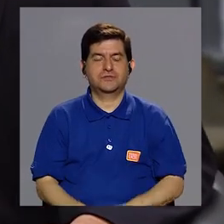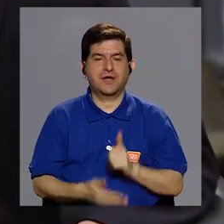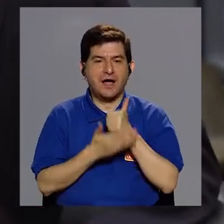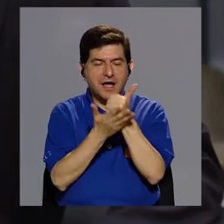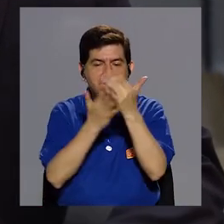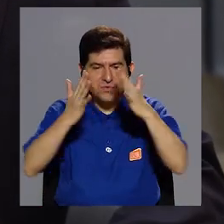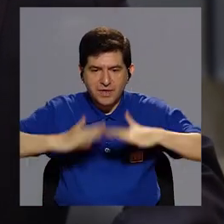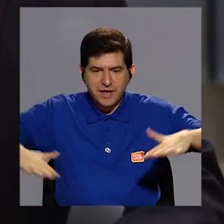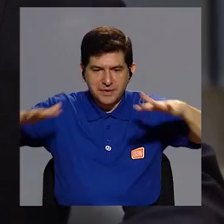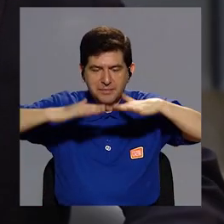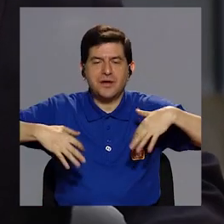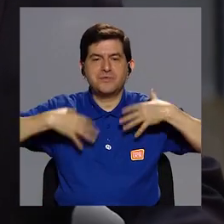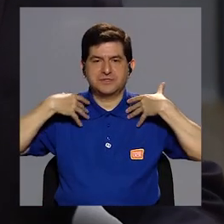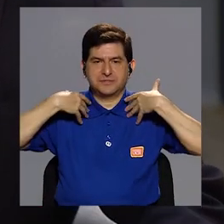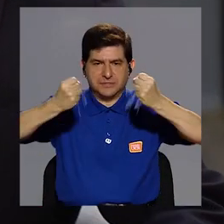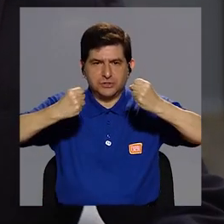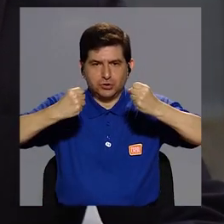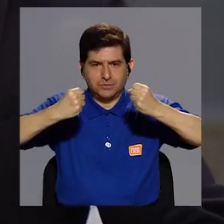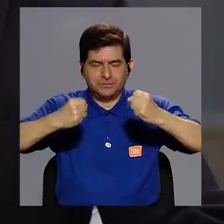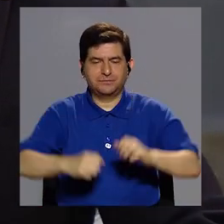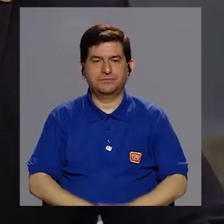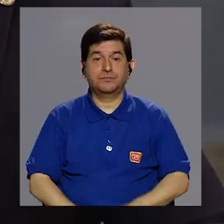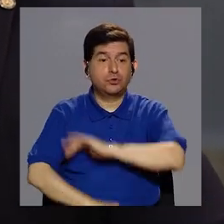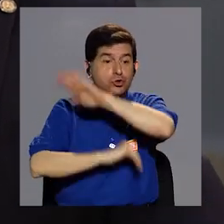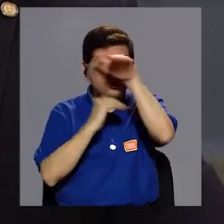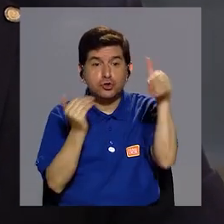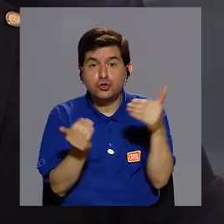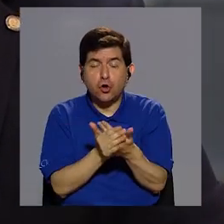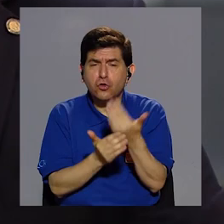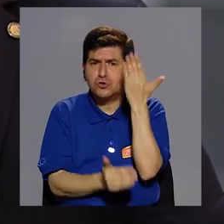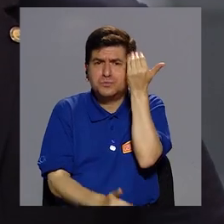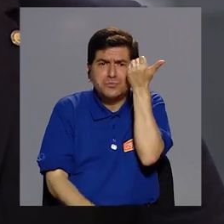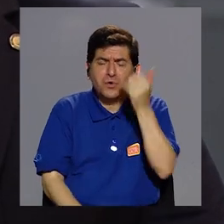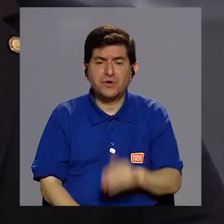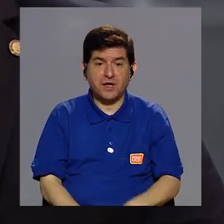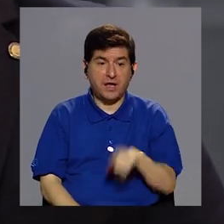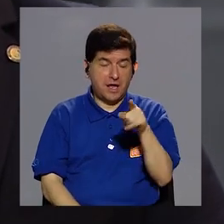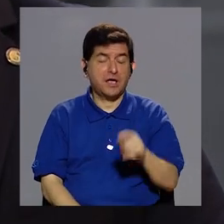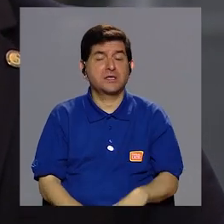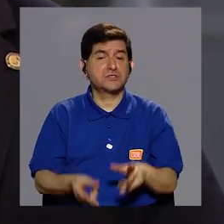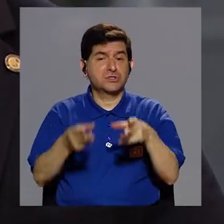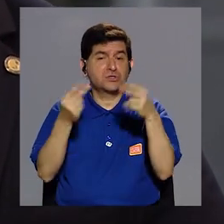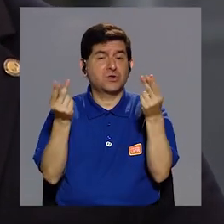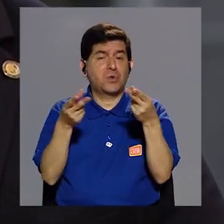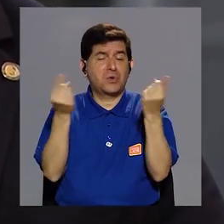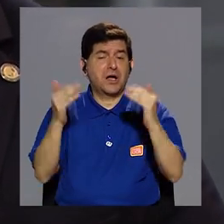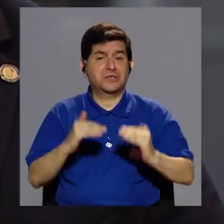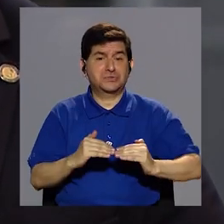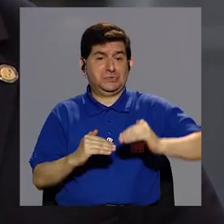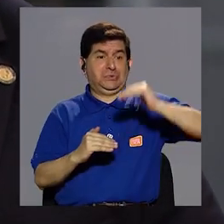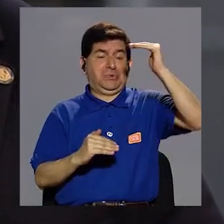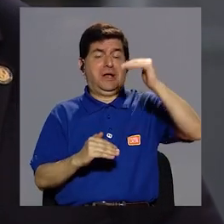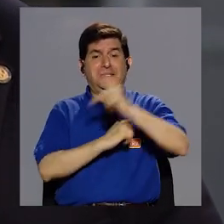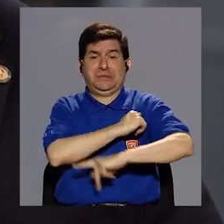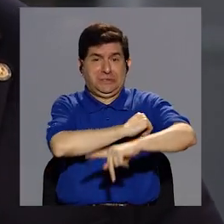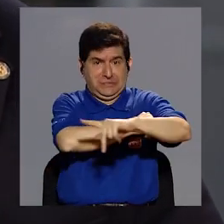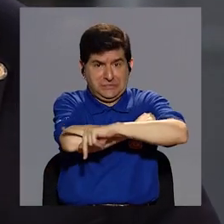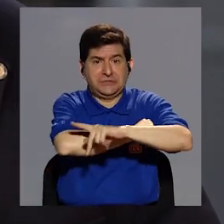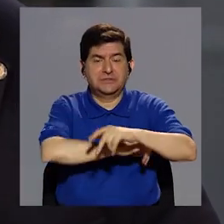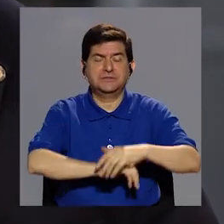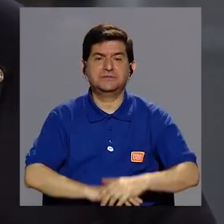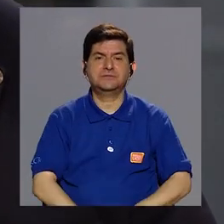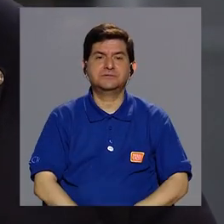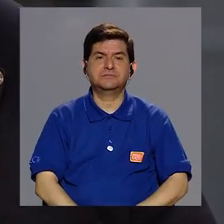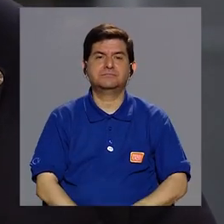a favorecer los entornos saludables. Y somos llamados todos porque esto tiene un costo muy alto para